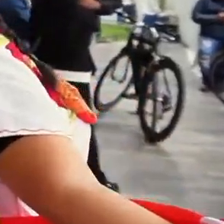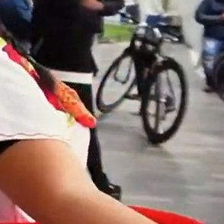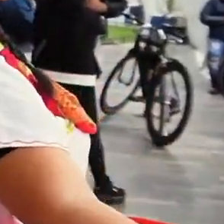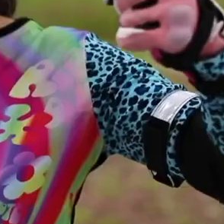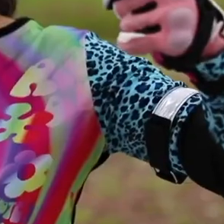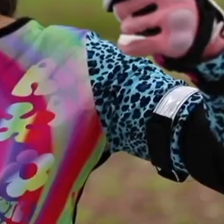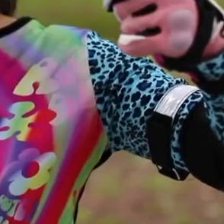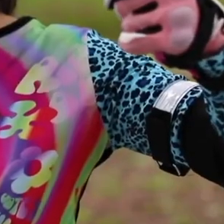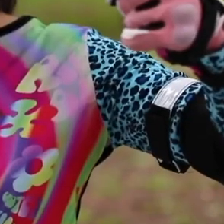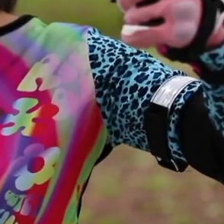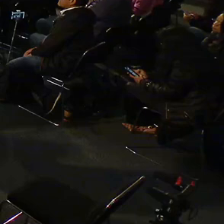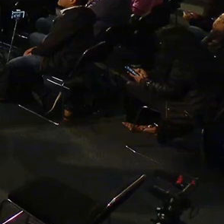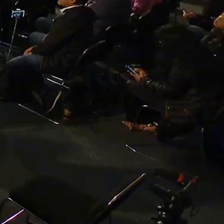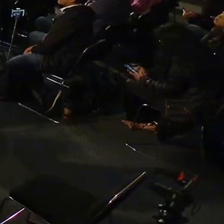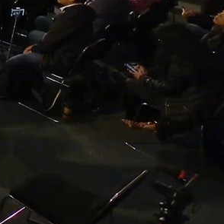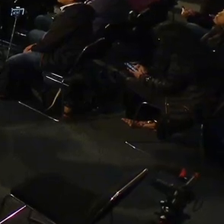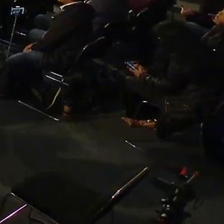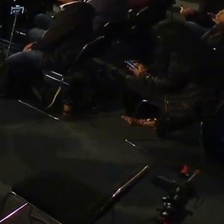y todos.